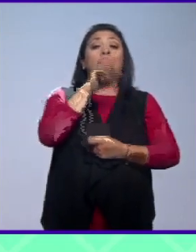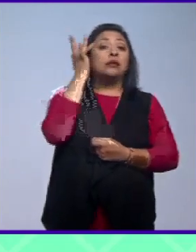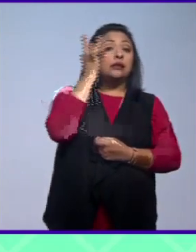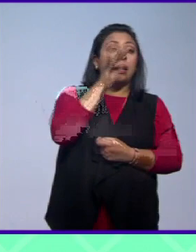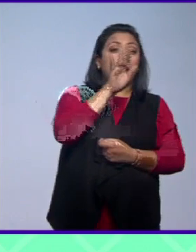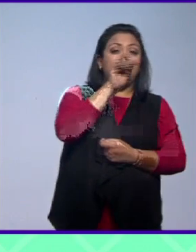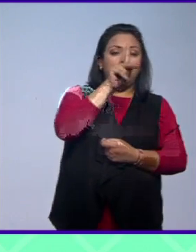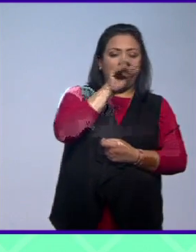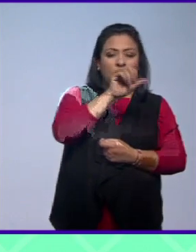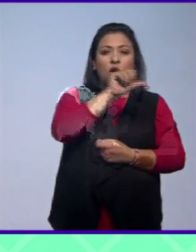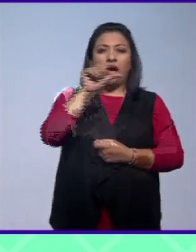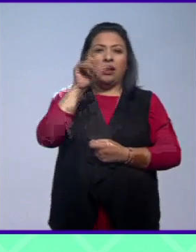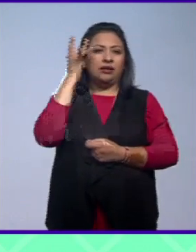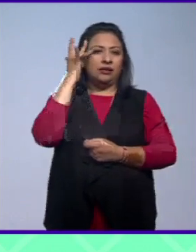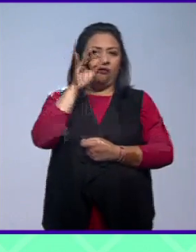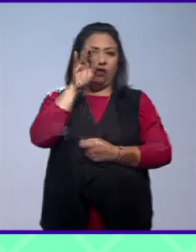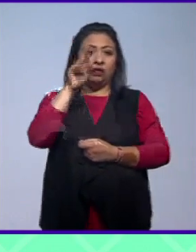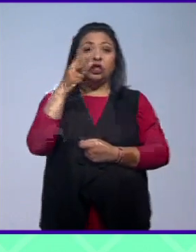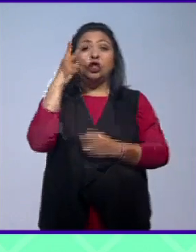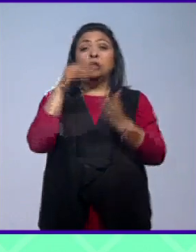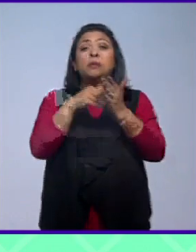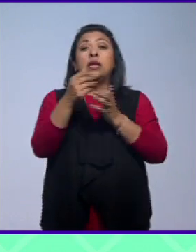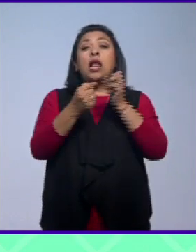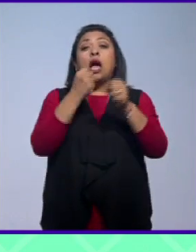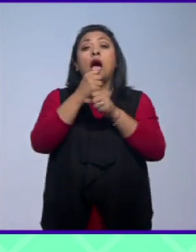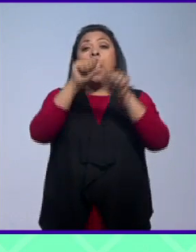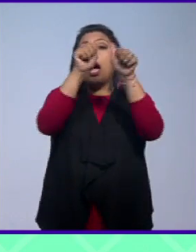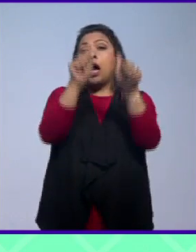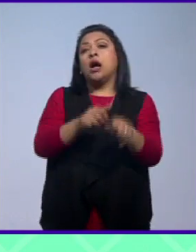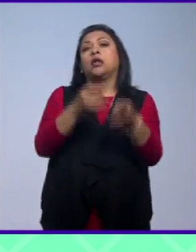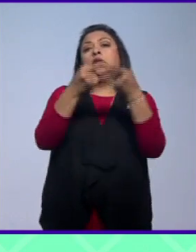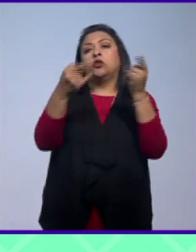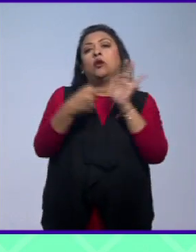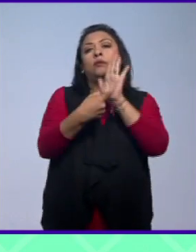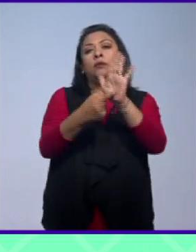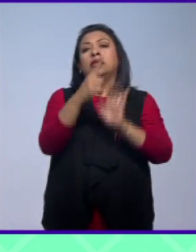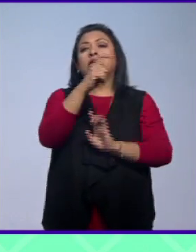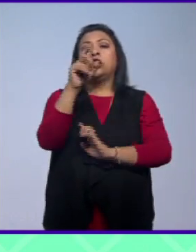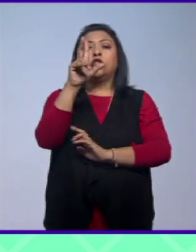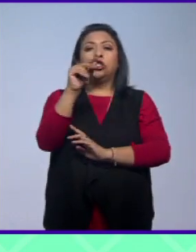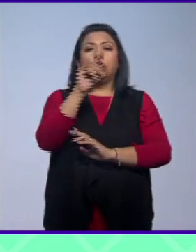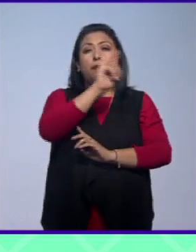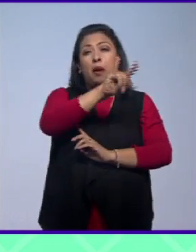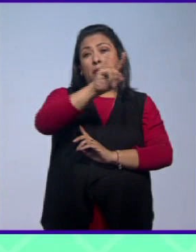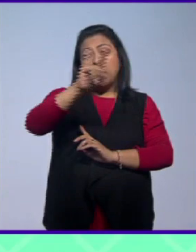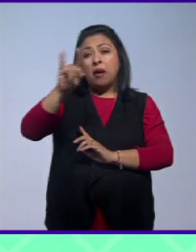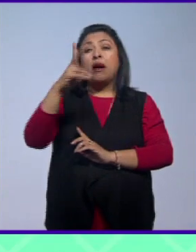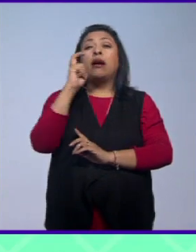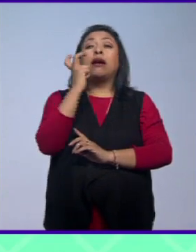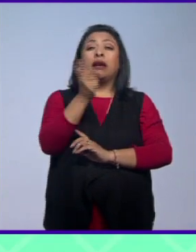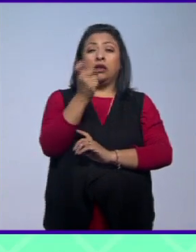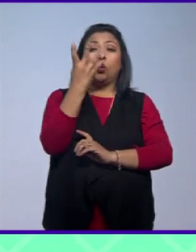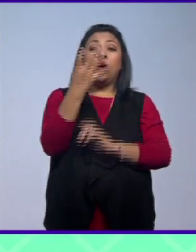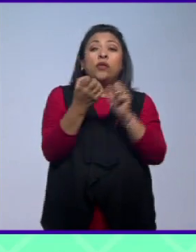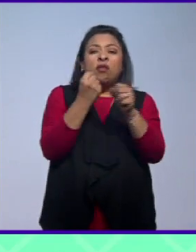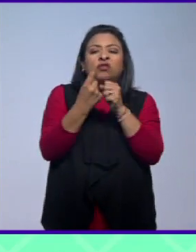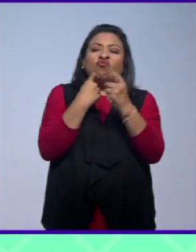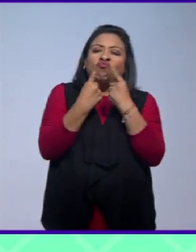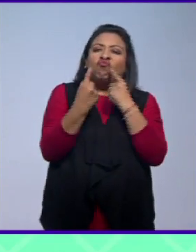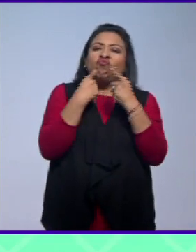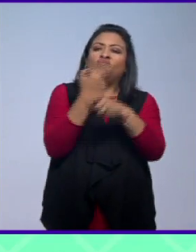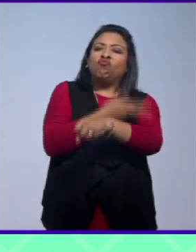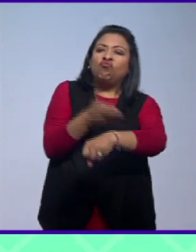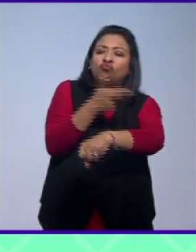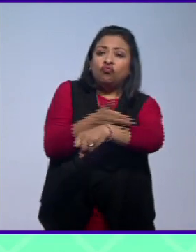Francisco, 2.000 años de arte e historia. La muestra de 180 piezas es resultado de cuatro años de negociaciones y